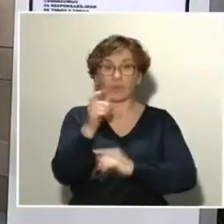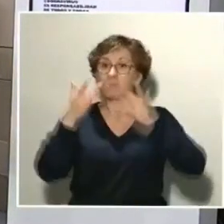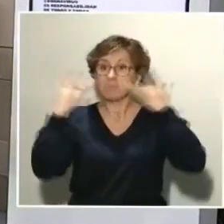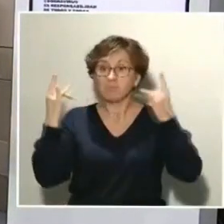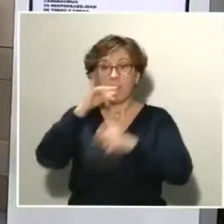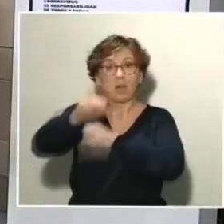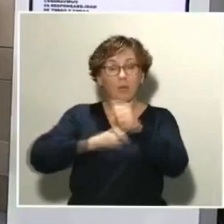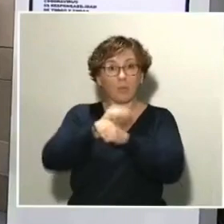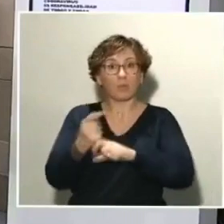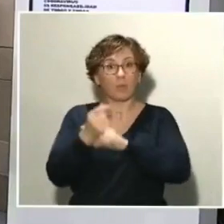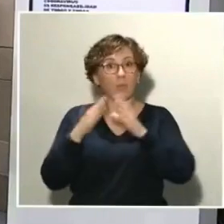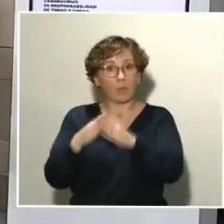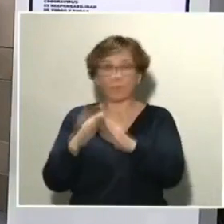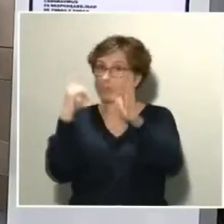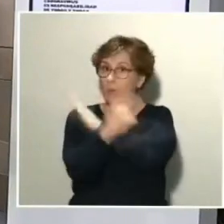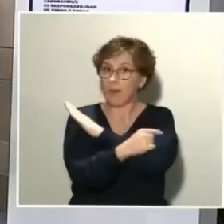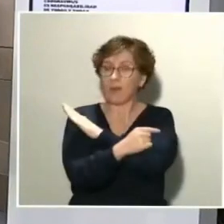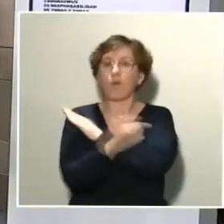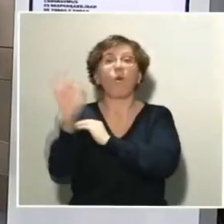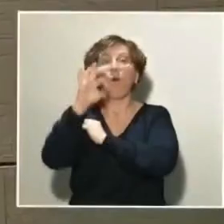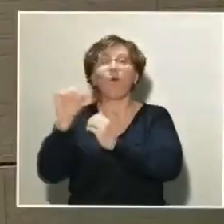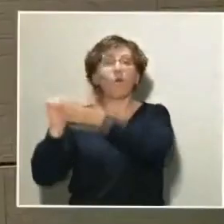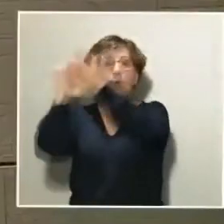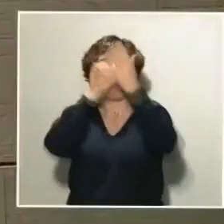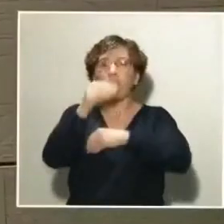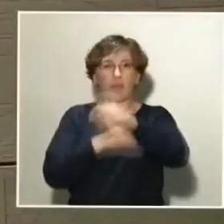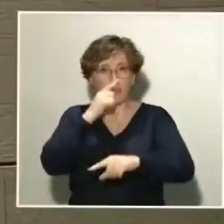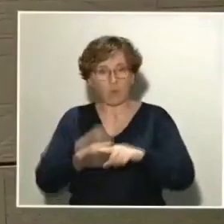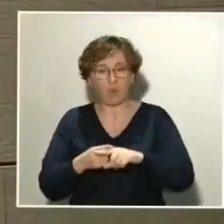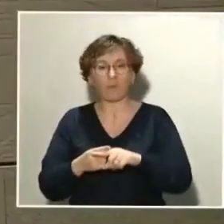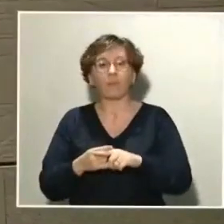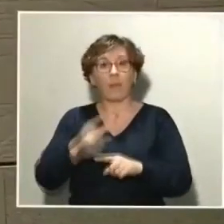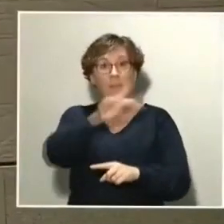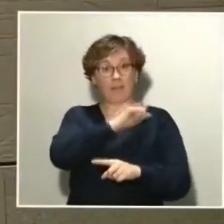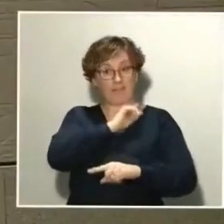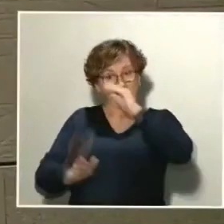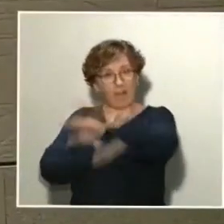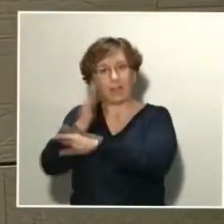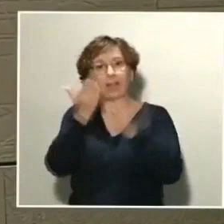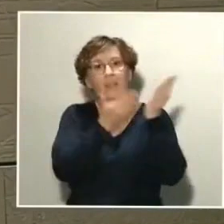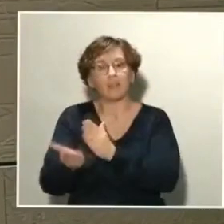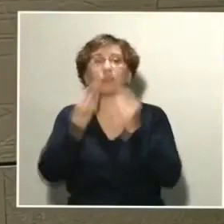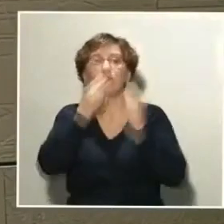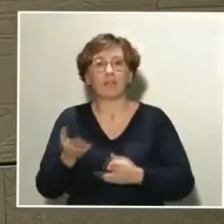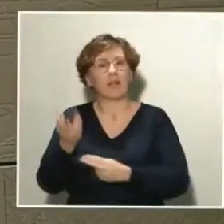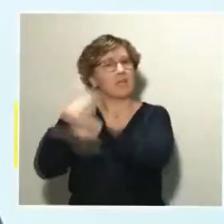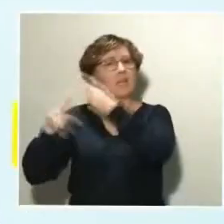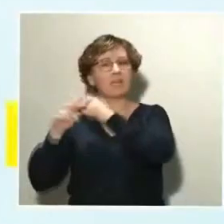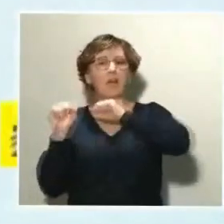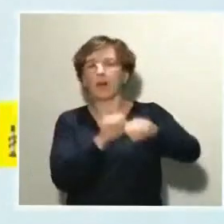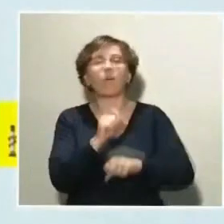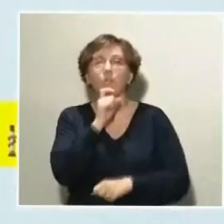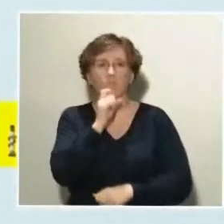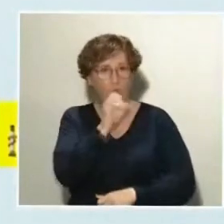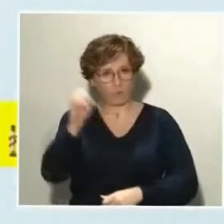mismo en otras ciudades? ¿Qué balance hace de cómo fueron recibidos los militares y del rechazo de la Generalitat? Bueno, en primer lugar, tengo que